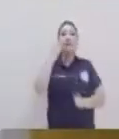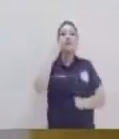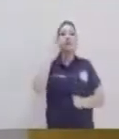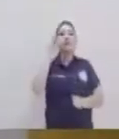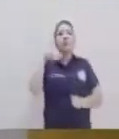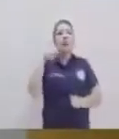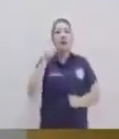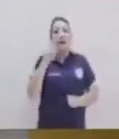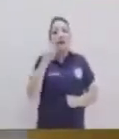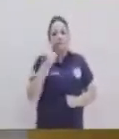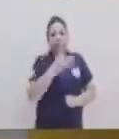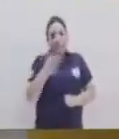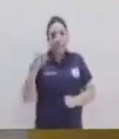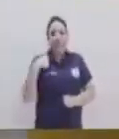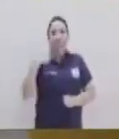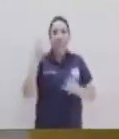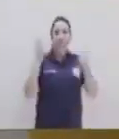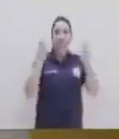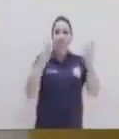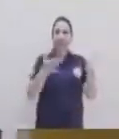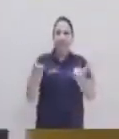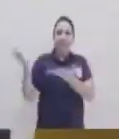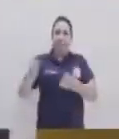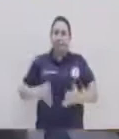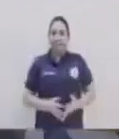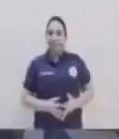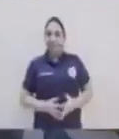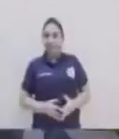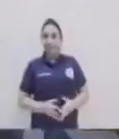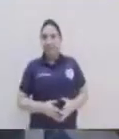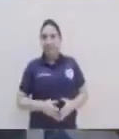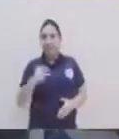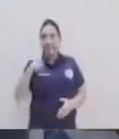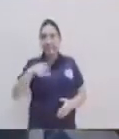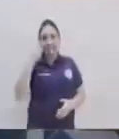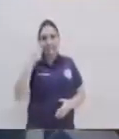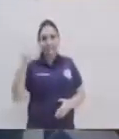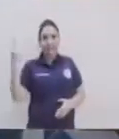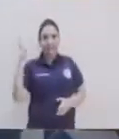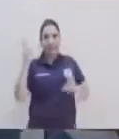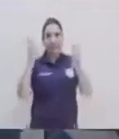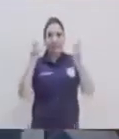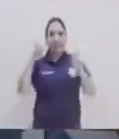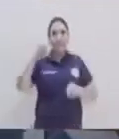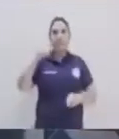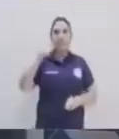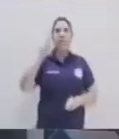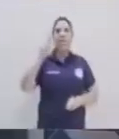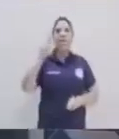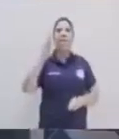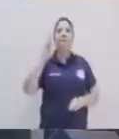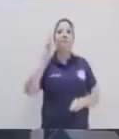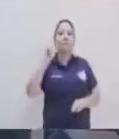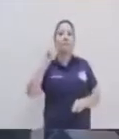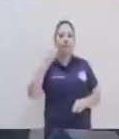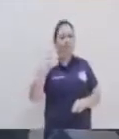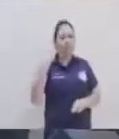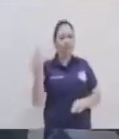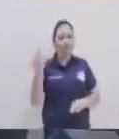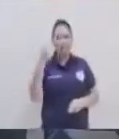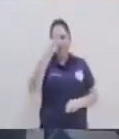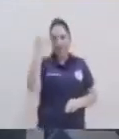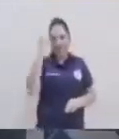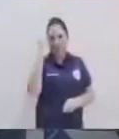Calderón. Xiomara, bienvenida. ¿Cuál es el tema que vamos a desarrollar hoy? Bueno, el día de hoy vamos a ver lo que es la parábola. Y vamos a